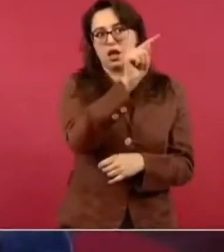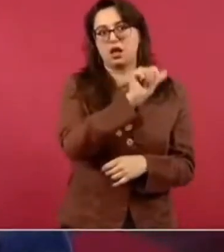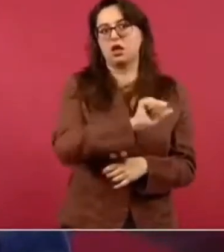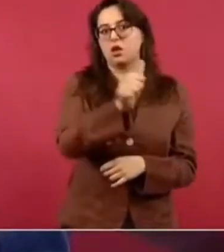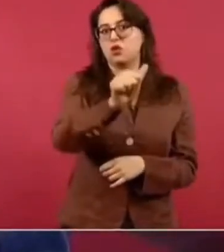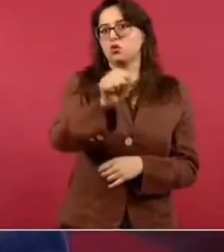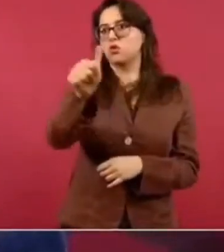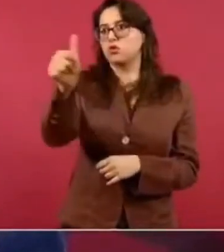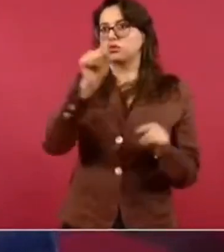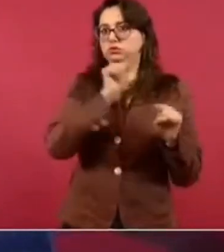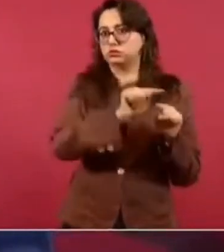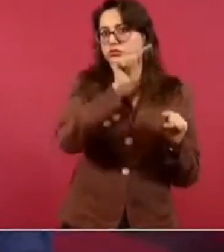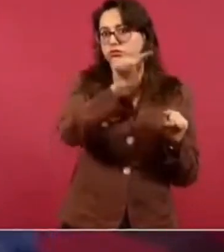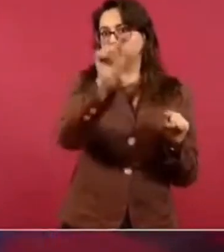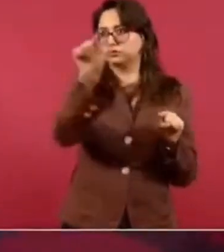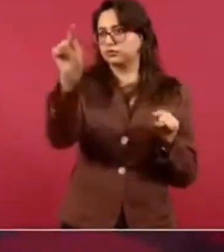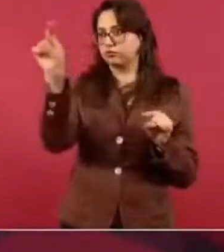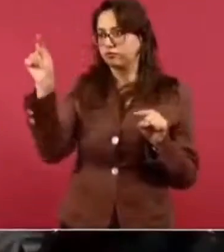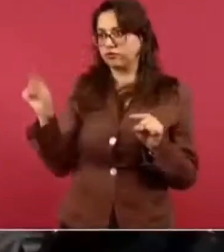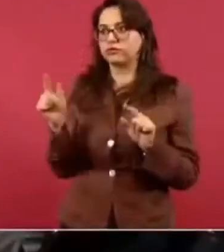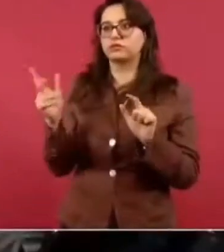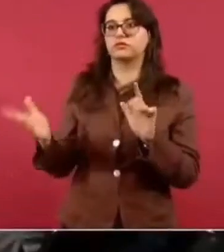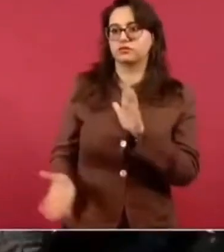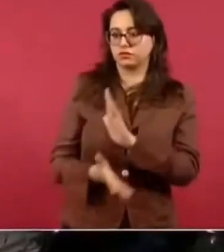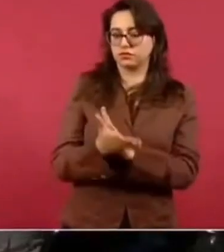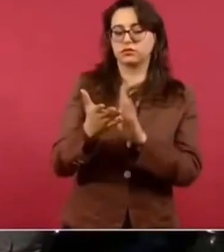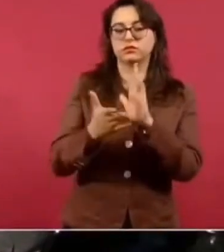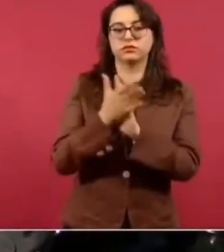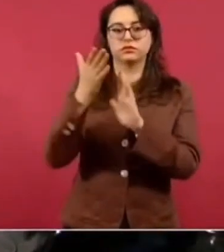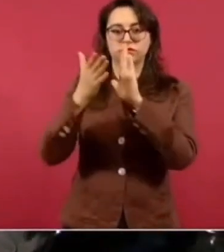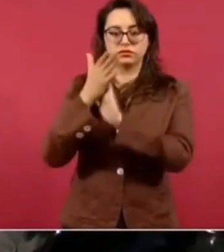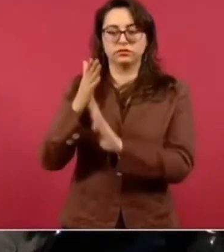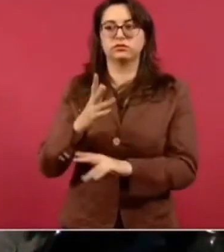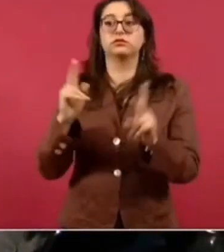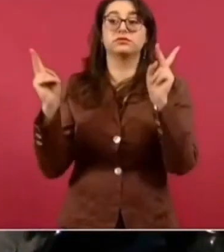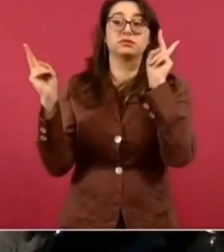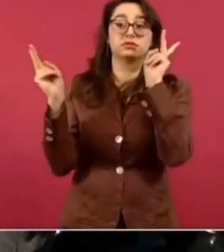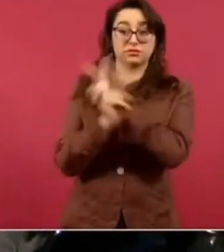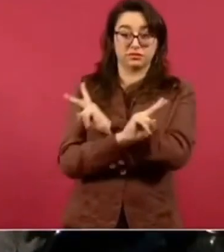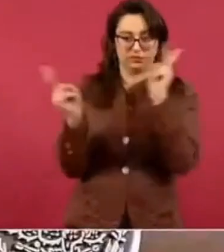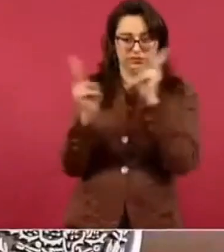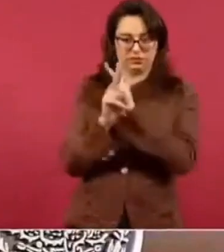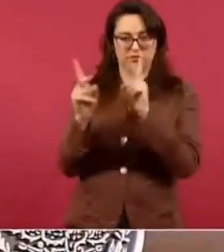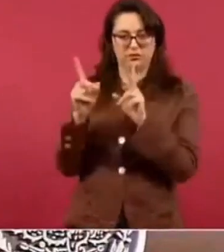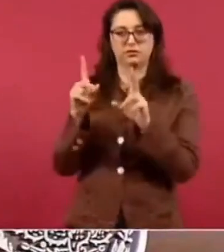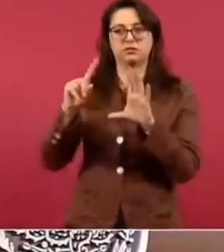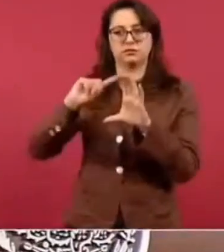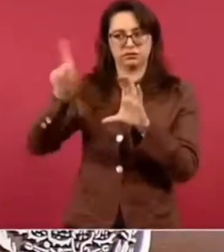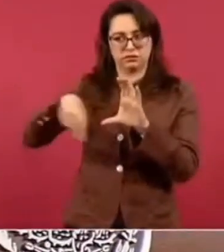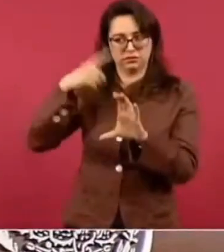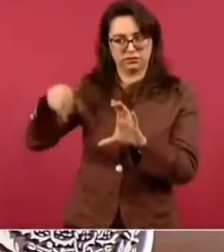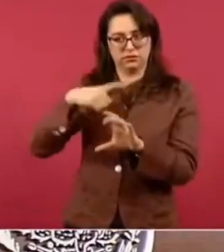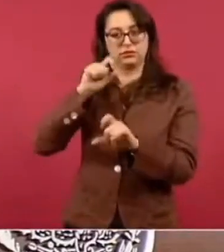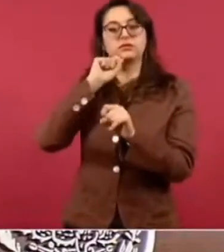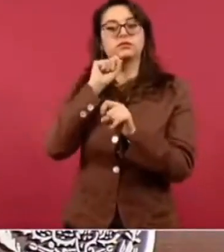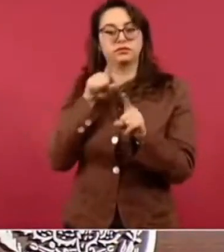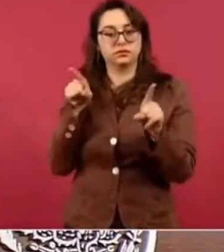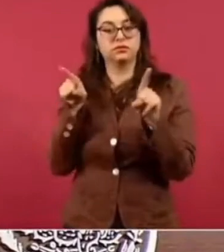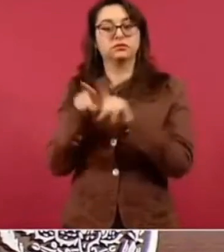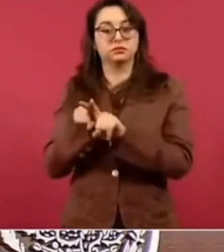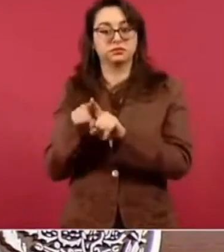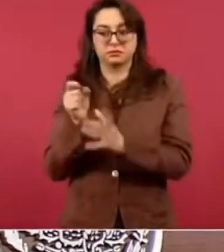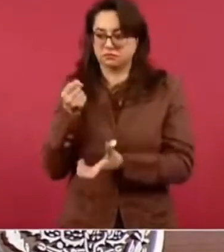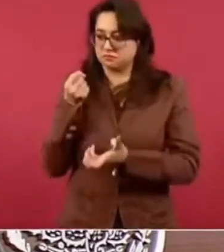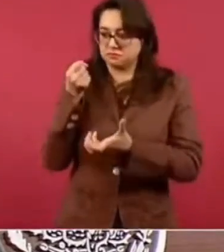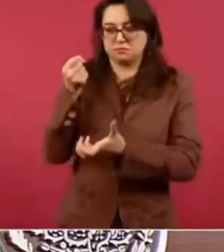mediante energía eólica. Estamos en eso. Pero